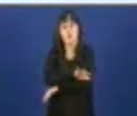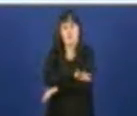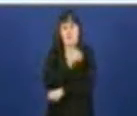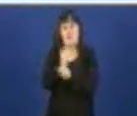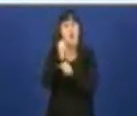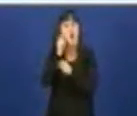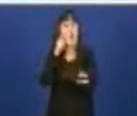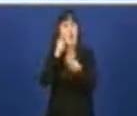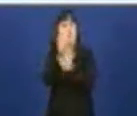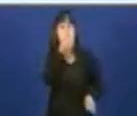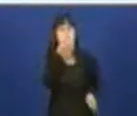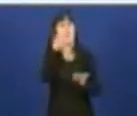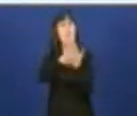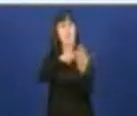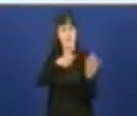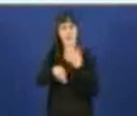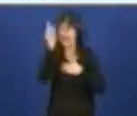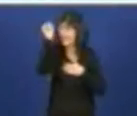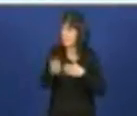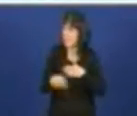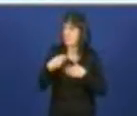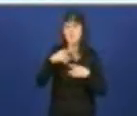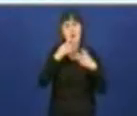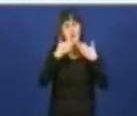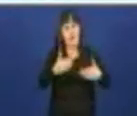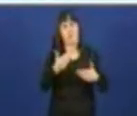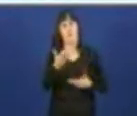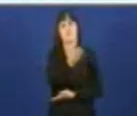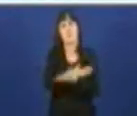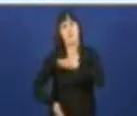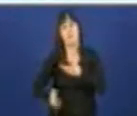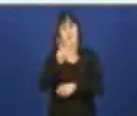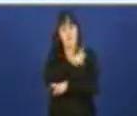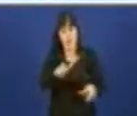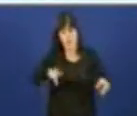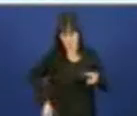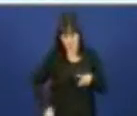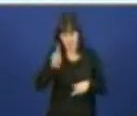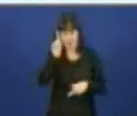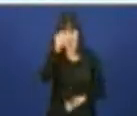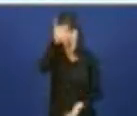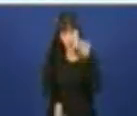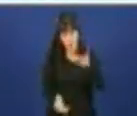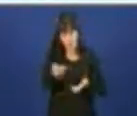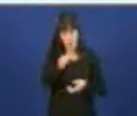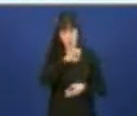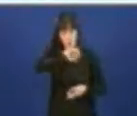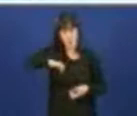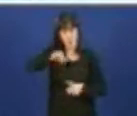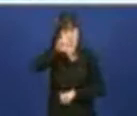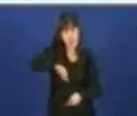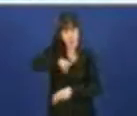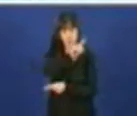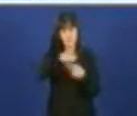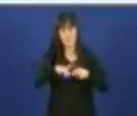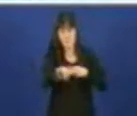na información. Tamén nesto ca axuda dos profesionales. Temos avalección anual da ciruxía. Temos traballando